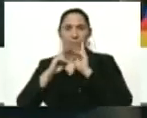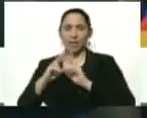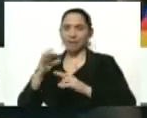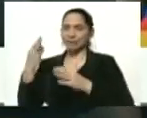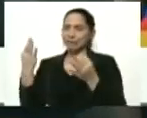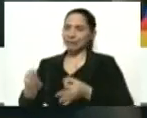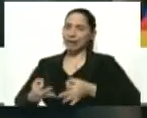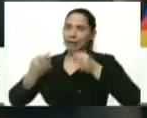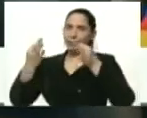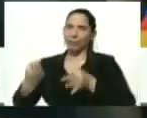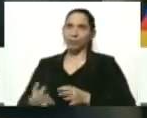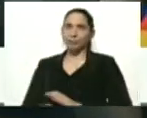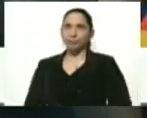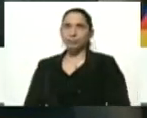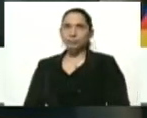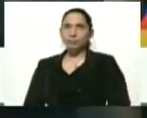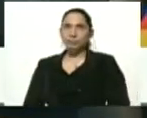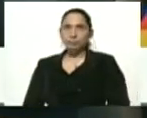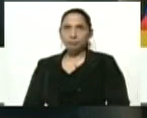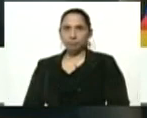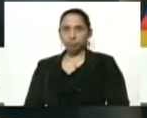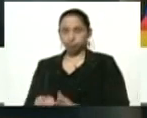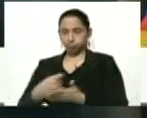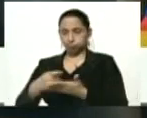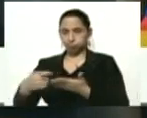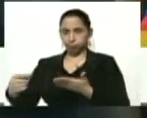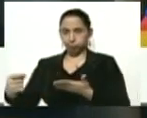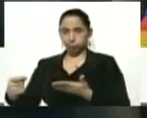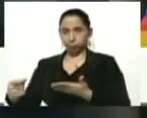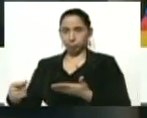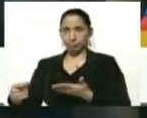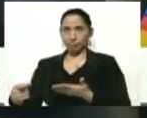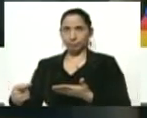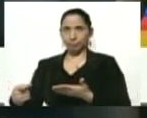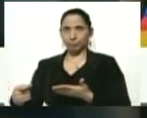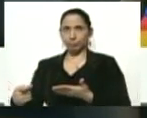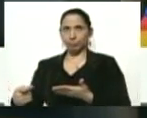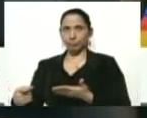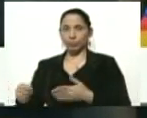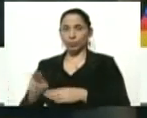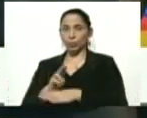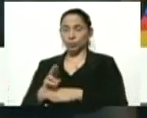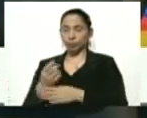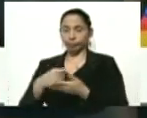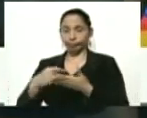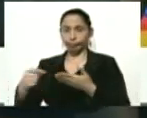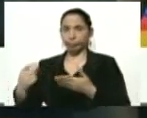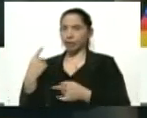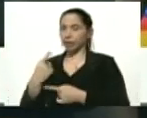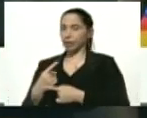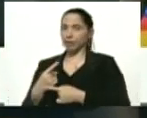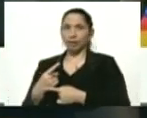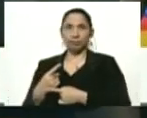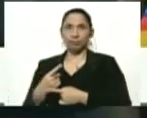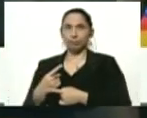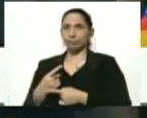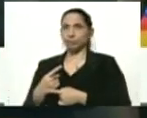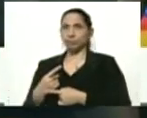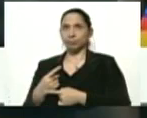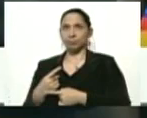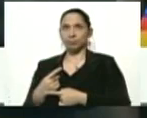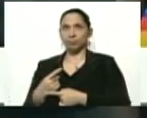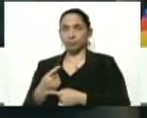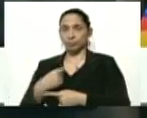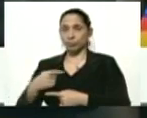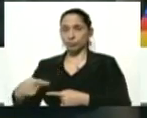entre usuario y usuario. Los bolígrafos, después que lo van a utilizar varias personas, deben ser limpiados porque esos son, digamos,